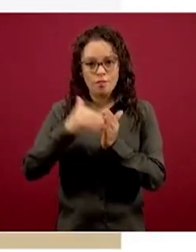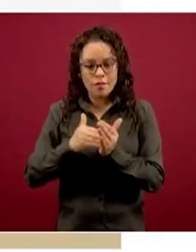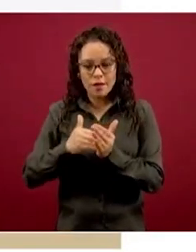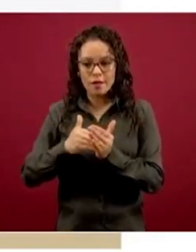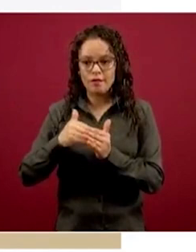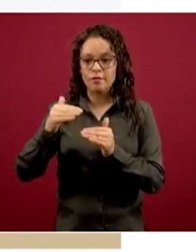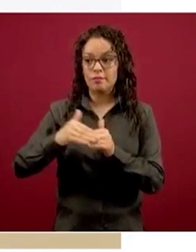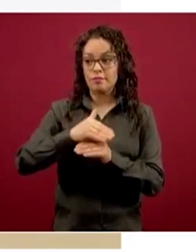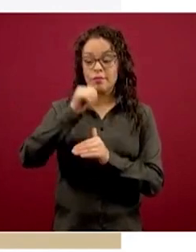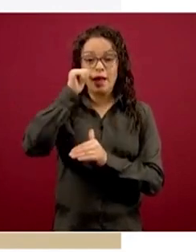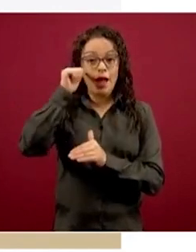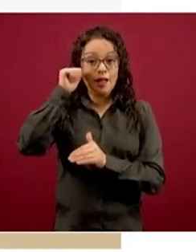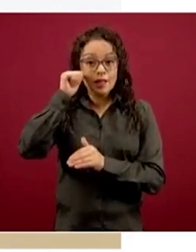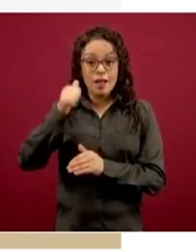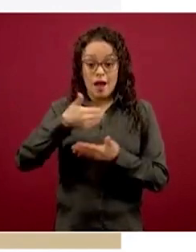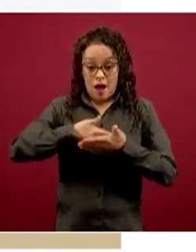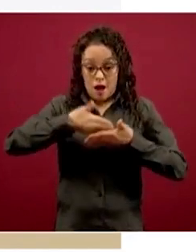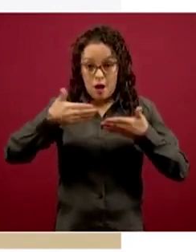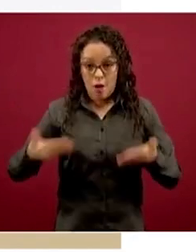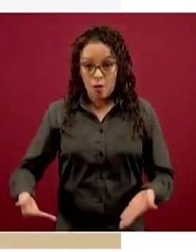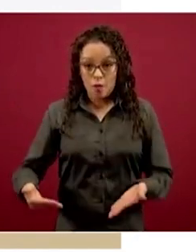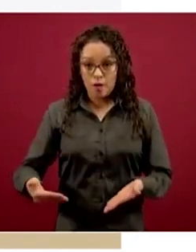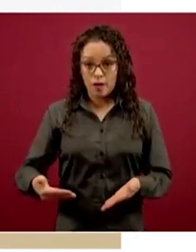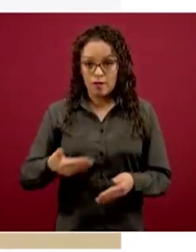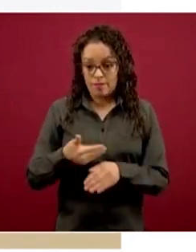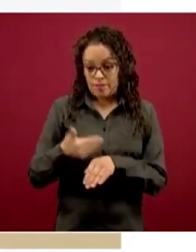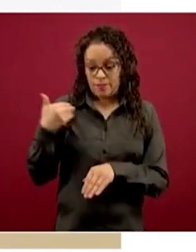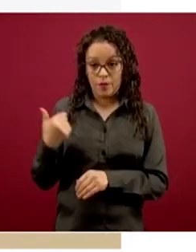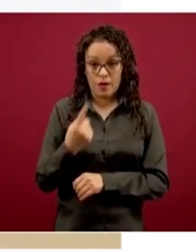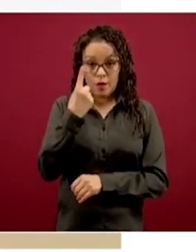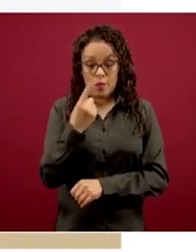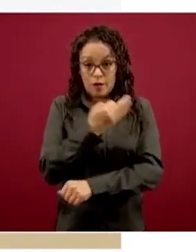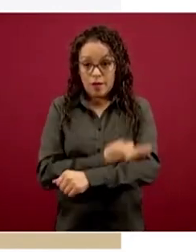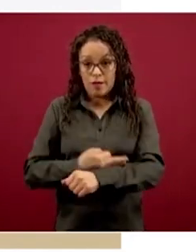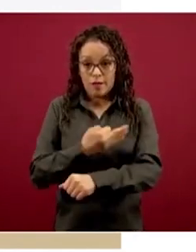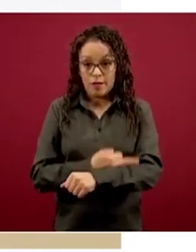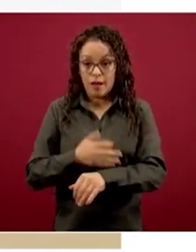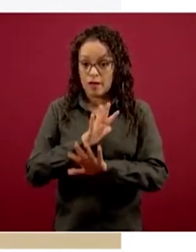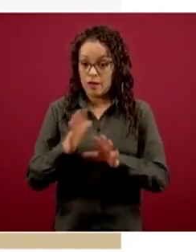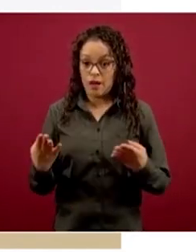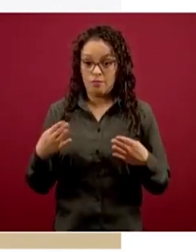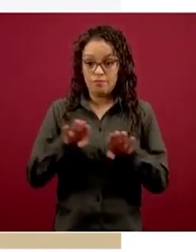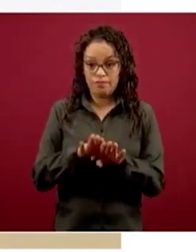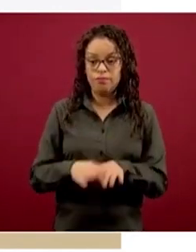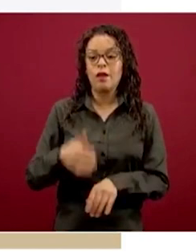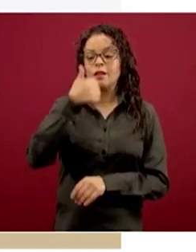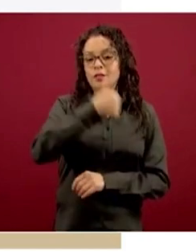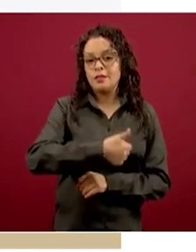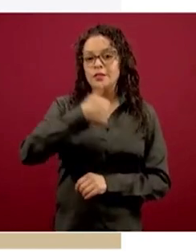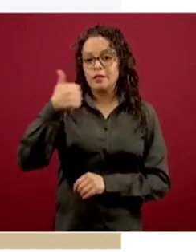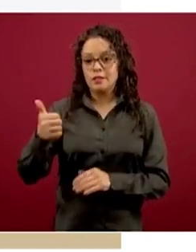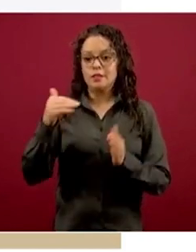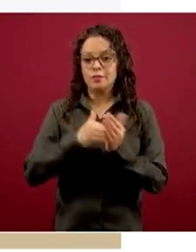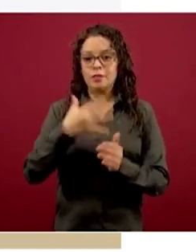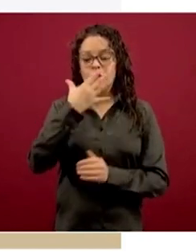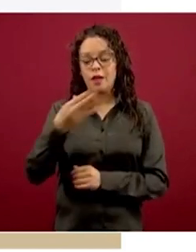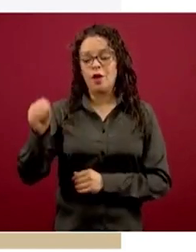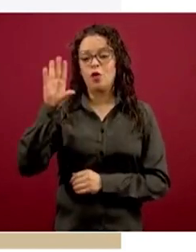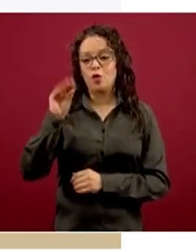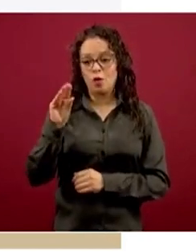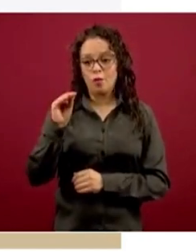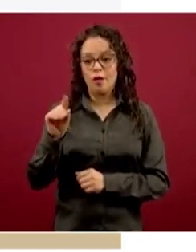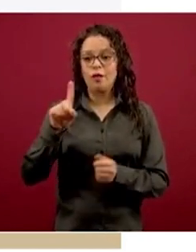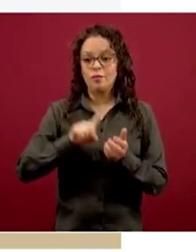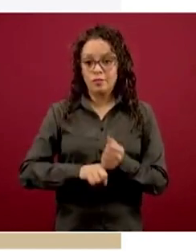para de ayer a hoy, a nuestro corte de las 13 horas, son 66 mil 590, es decir, ocho mil